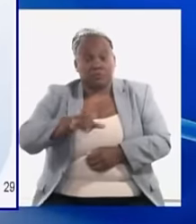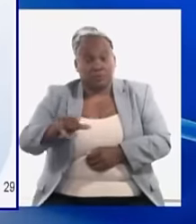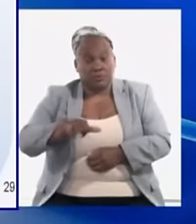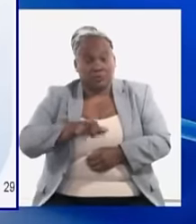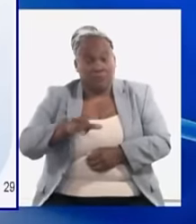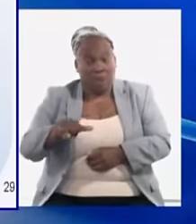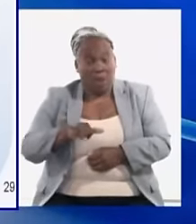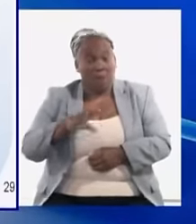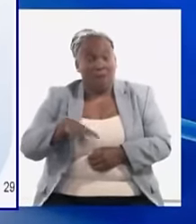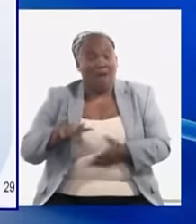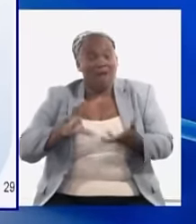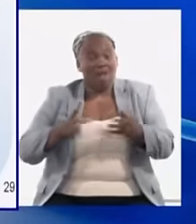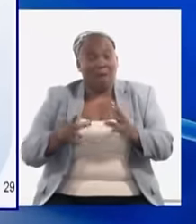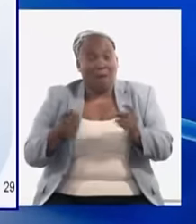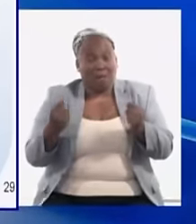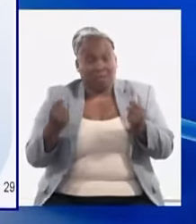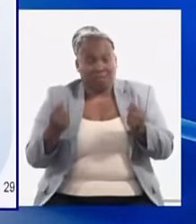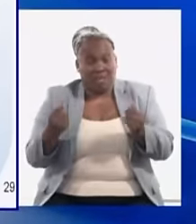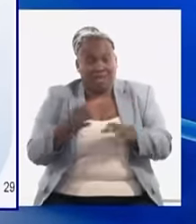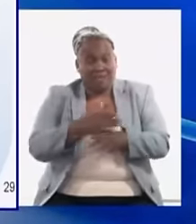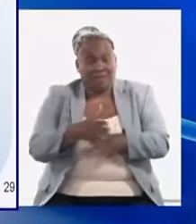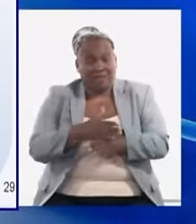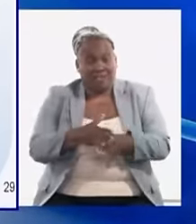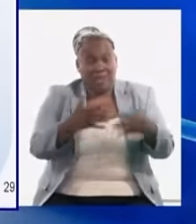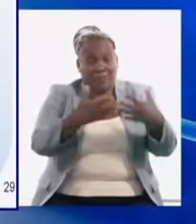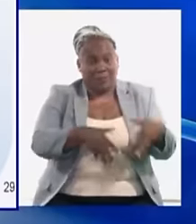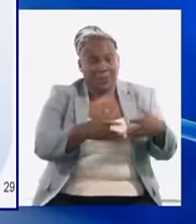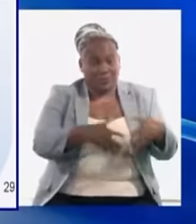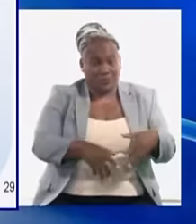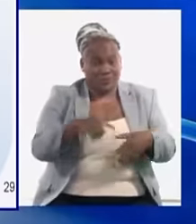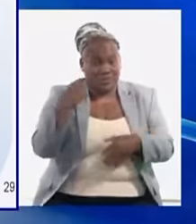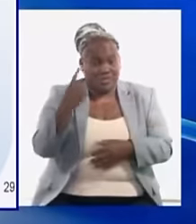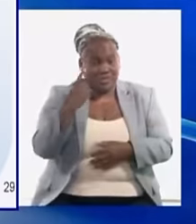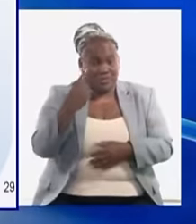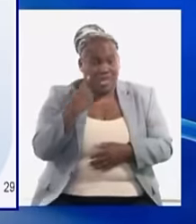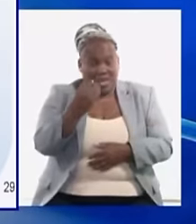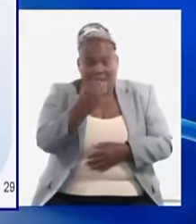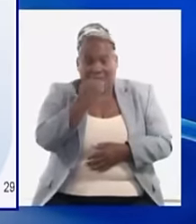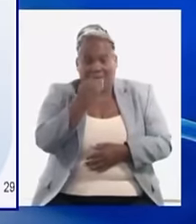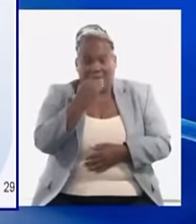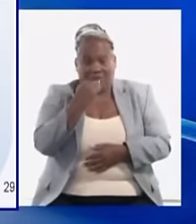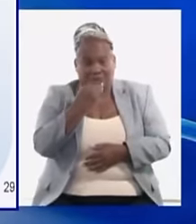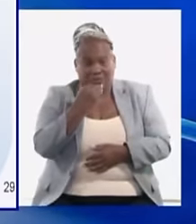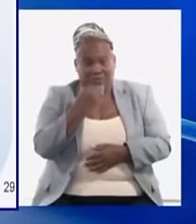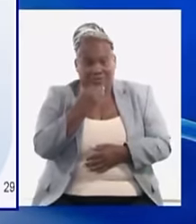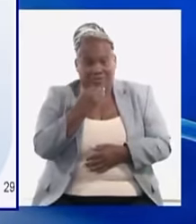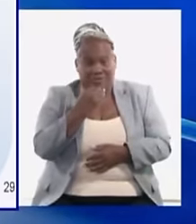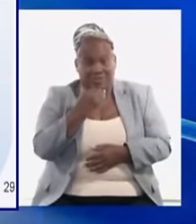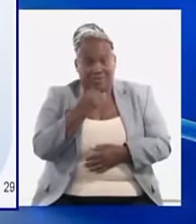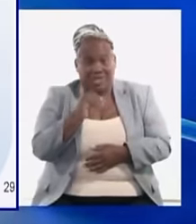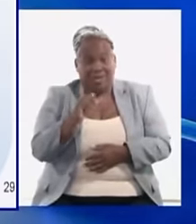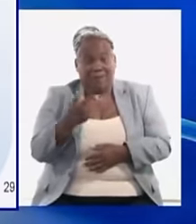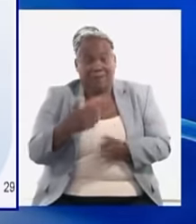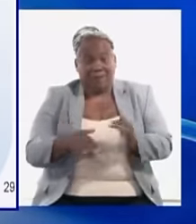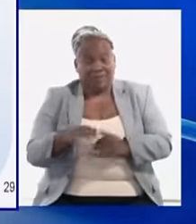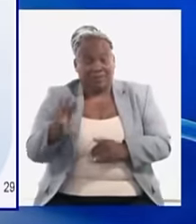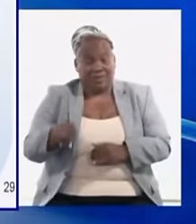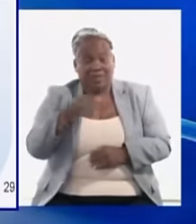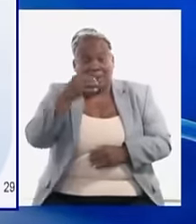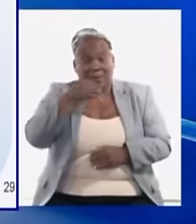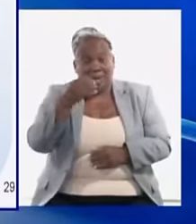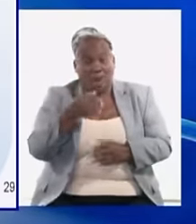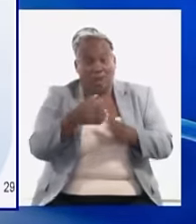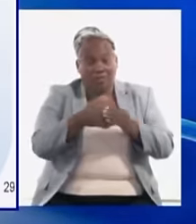financiero diferenciado para la producción nacional de alimentos alejandro habló de eso tanto en moneda nacional como en divisa